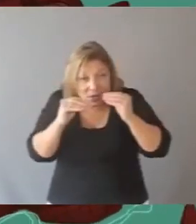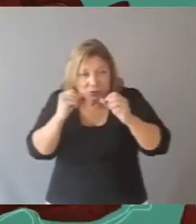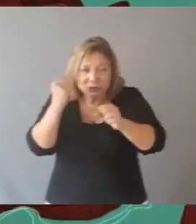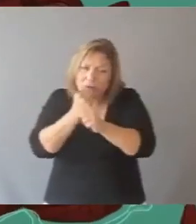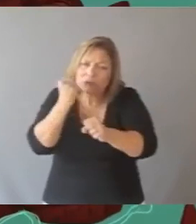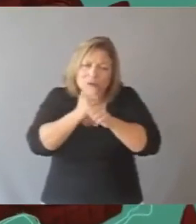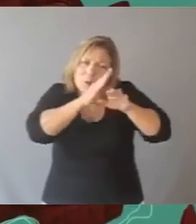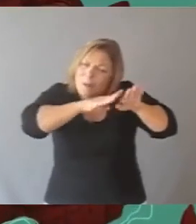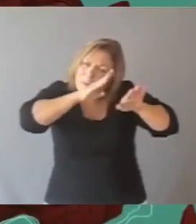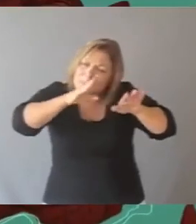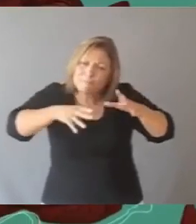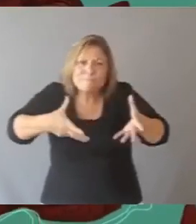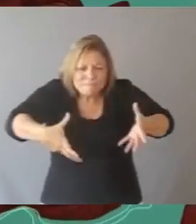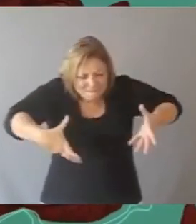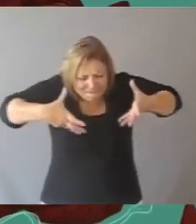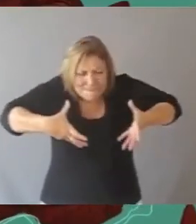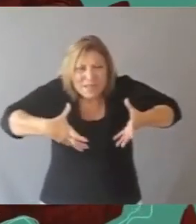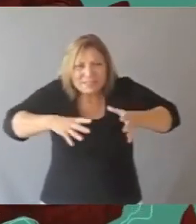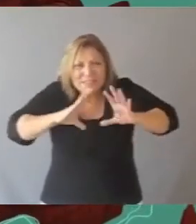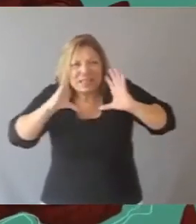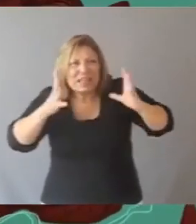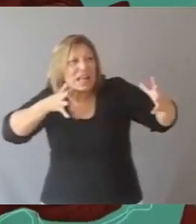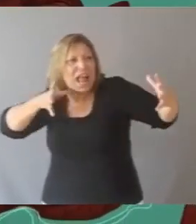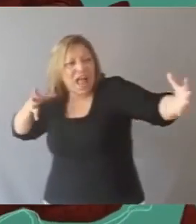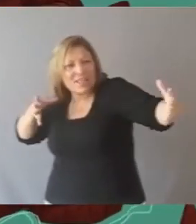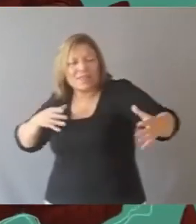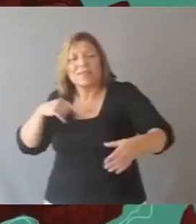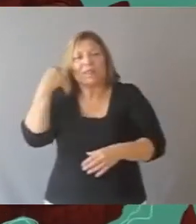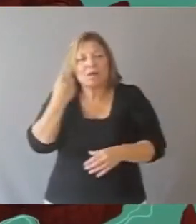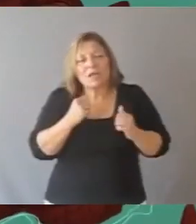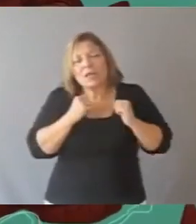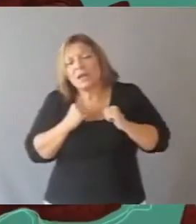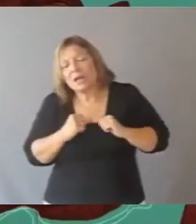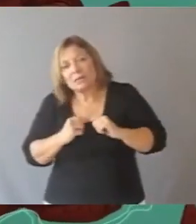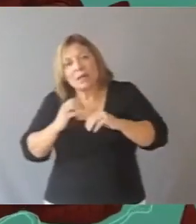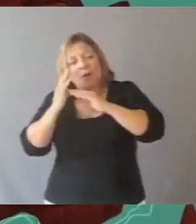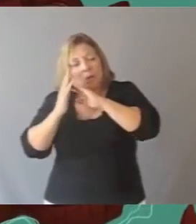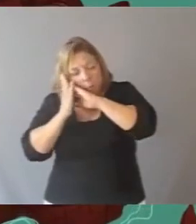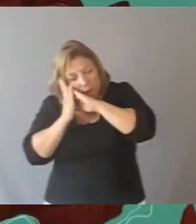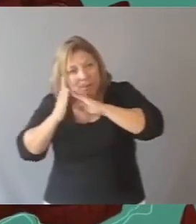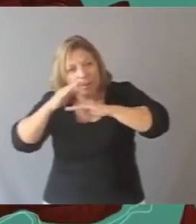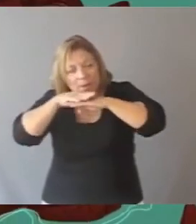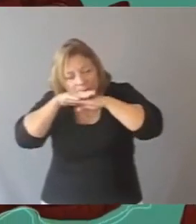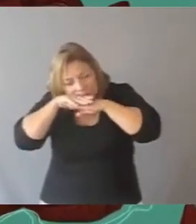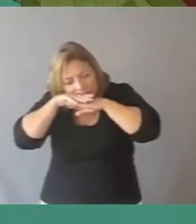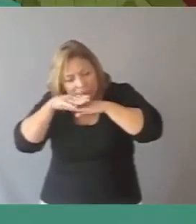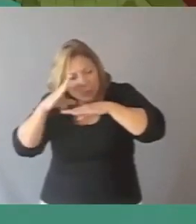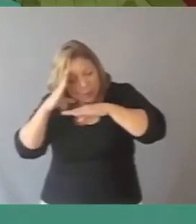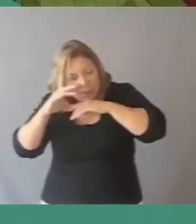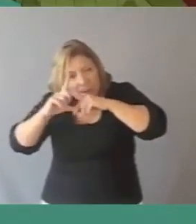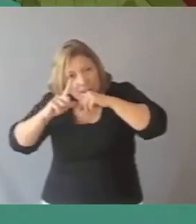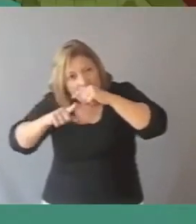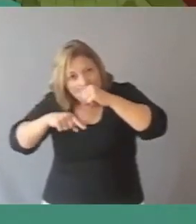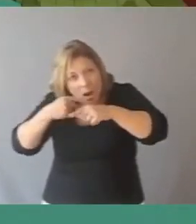misma noche hicieron otro dique con troncos inmensos. Después se acostaron a dormir, cansadísimos, y estaban durmiendo